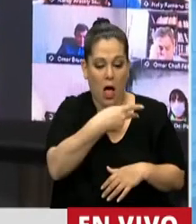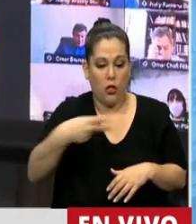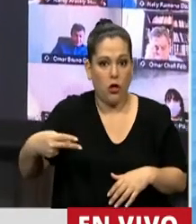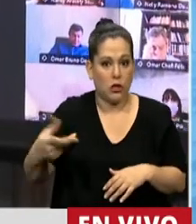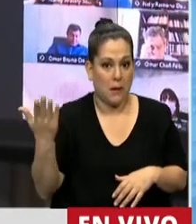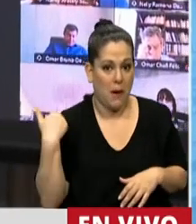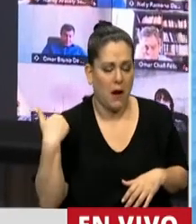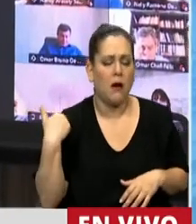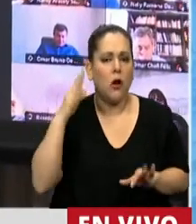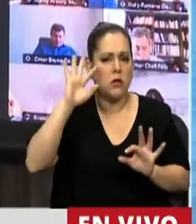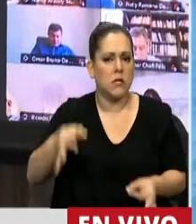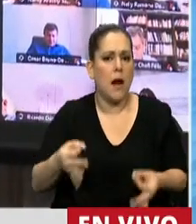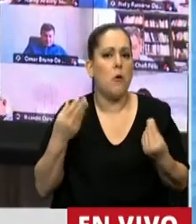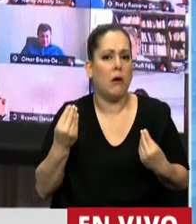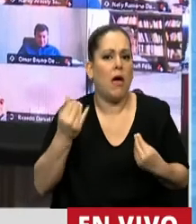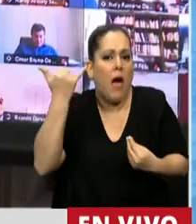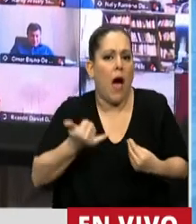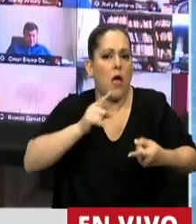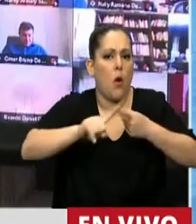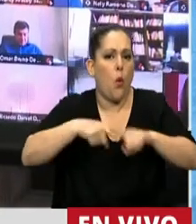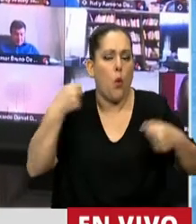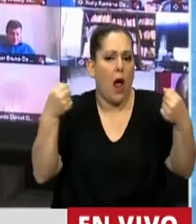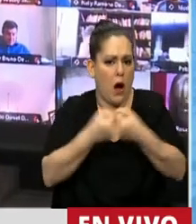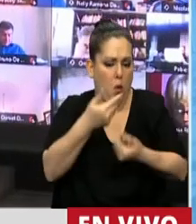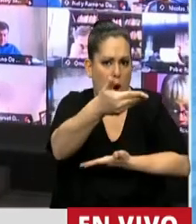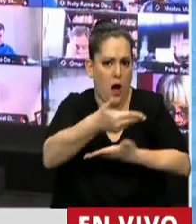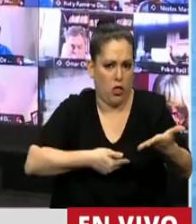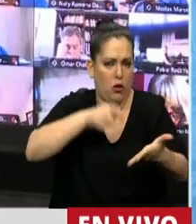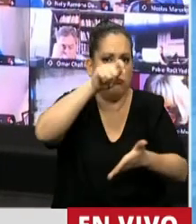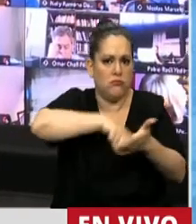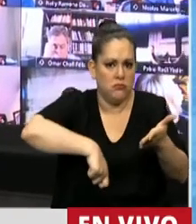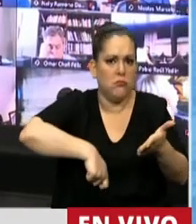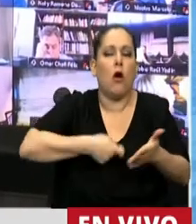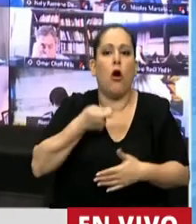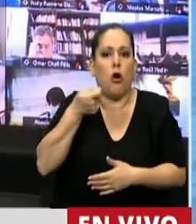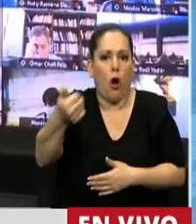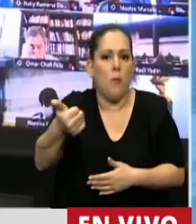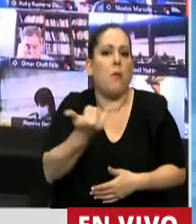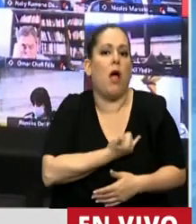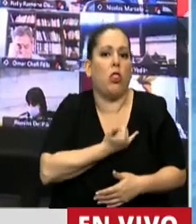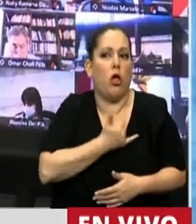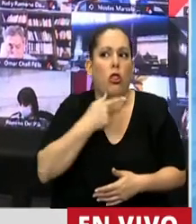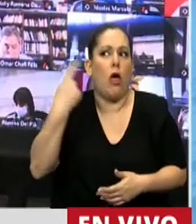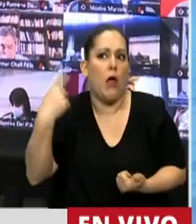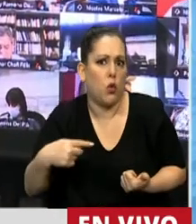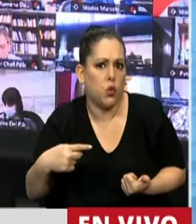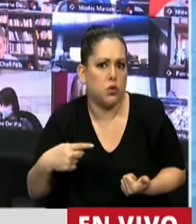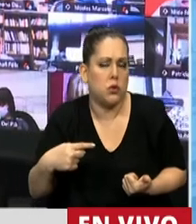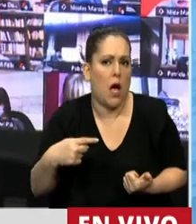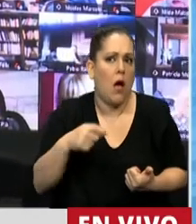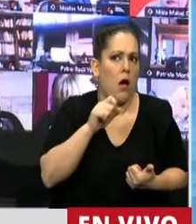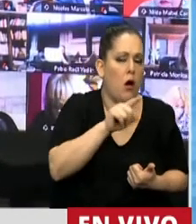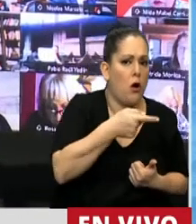enteramos que hay un convenio, no, hay una compra, no, es a Rusia, no, es a Oxford,